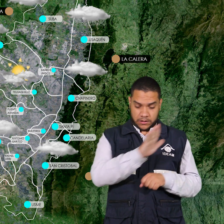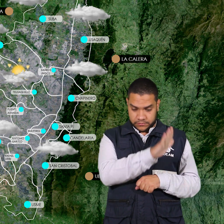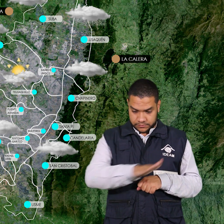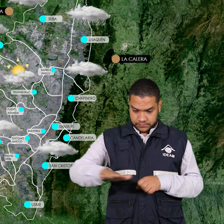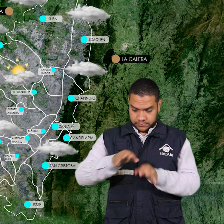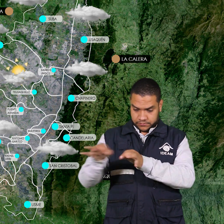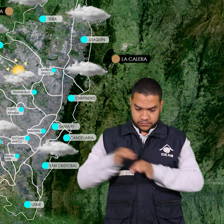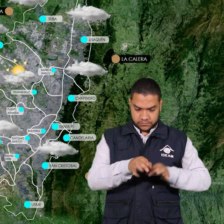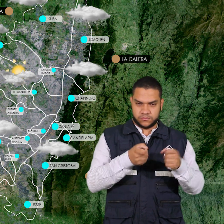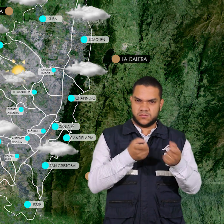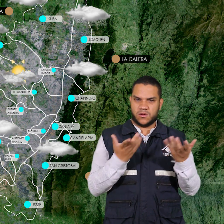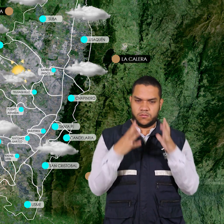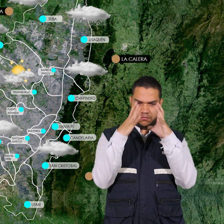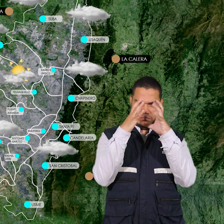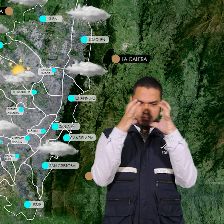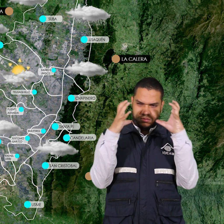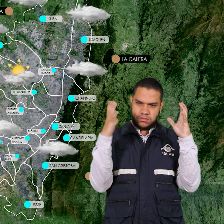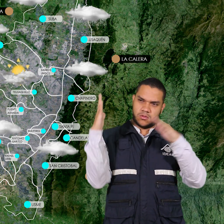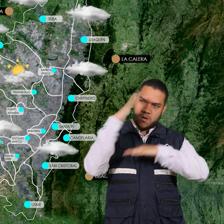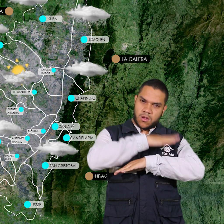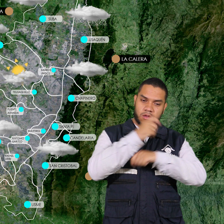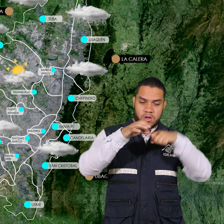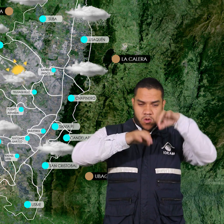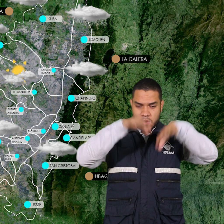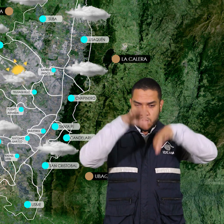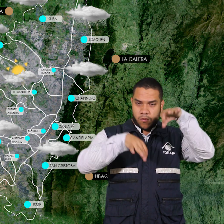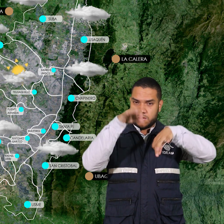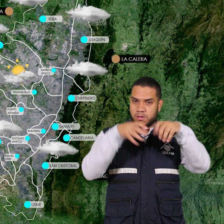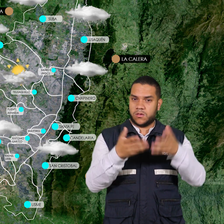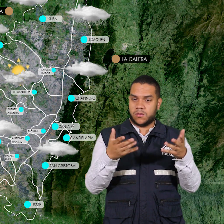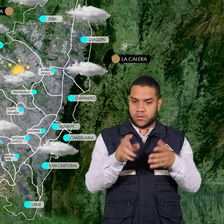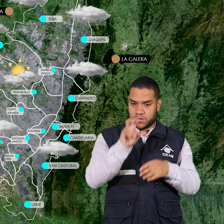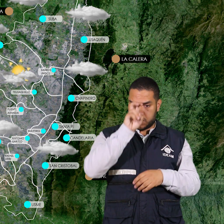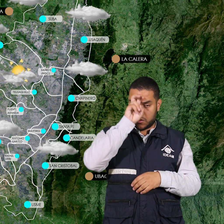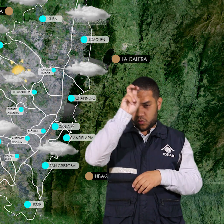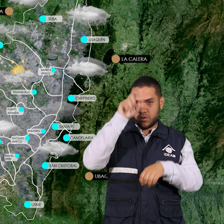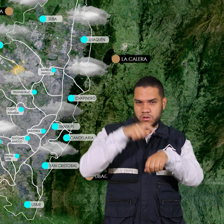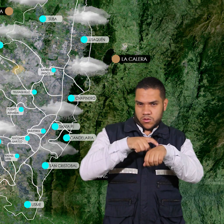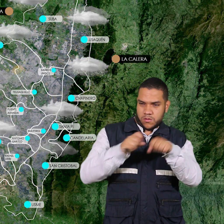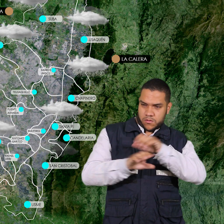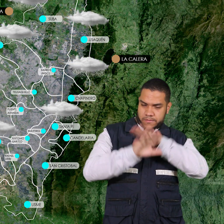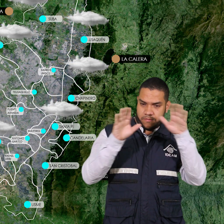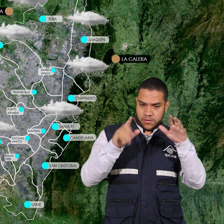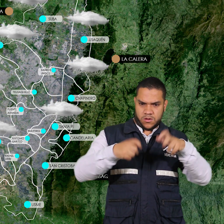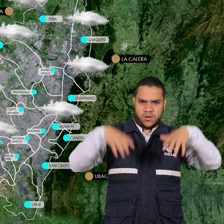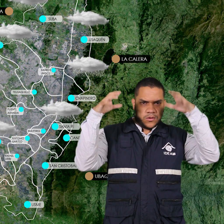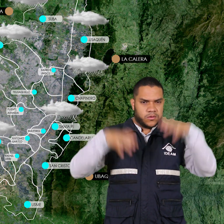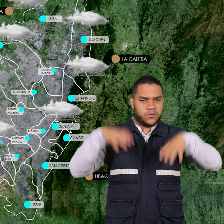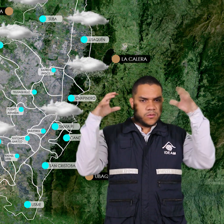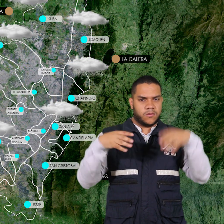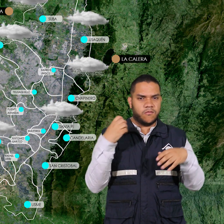indica condiciones nubladas a lo largo del día con lloviznas en sectores del norte en horas de la mañana y lluvias de mayor